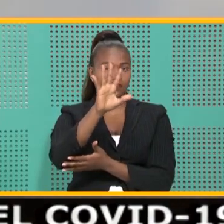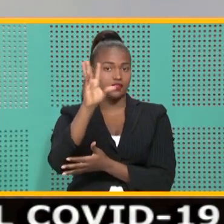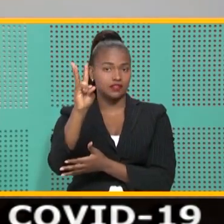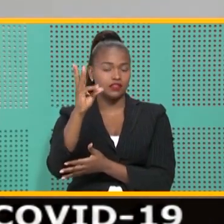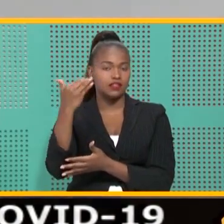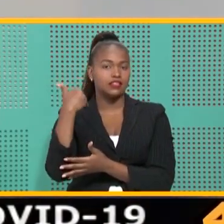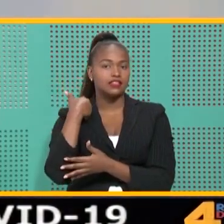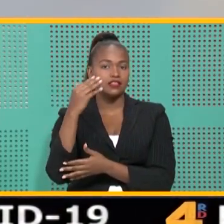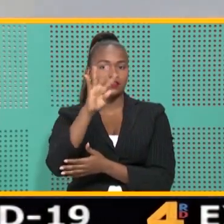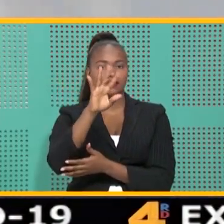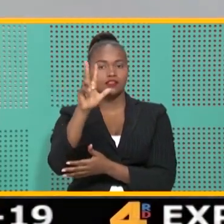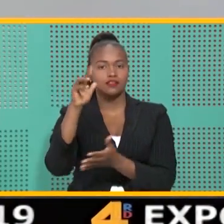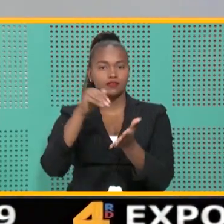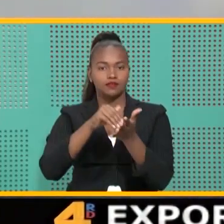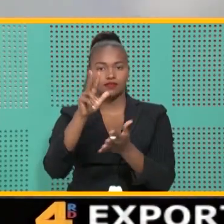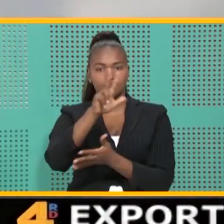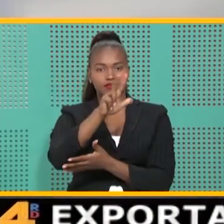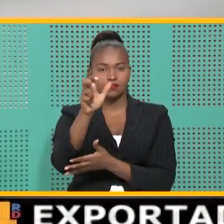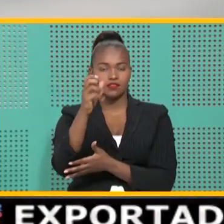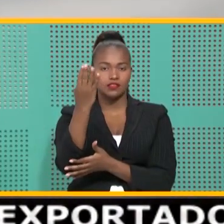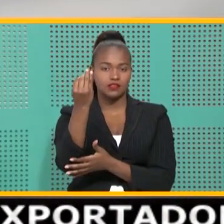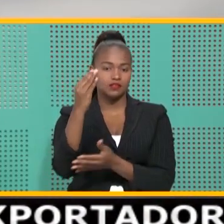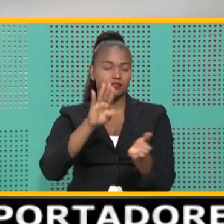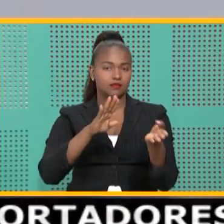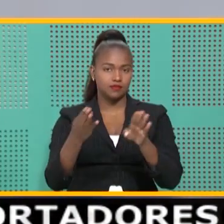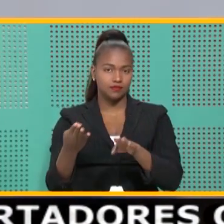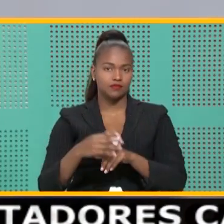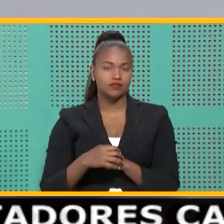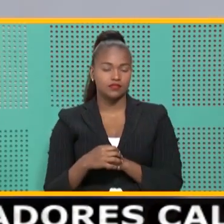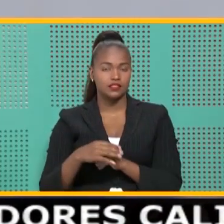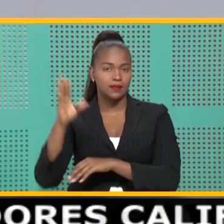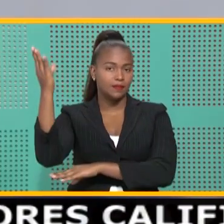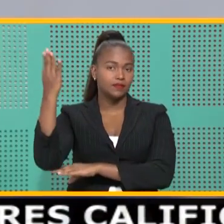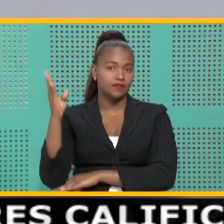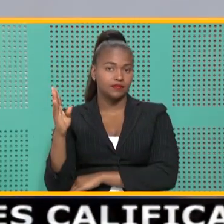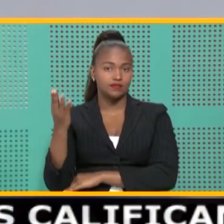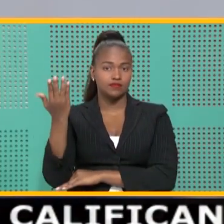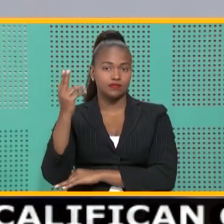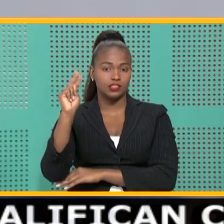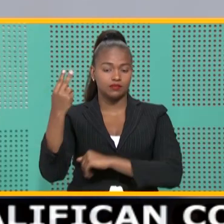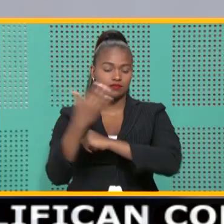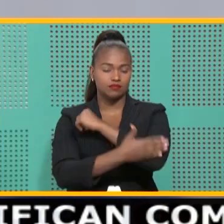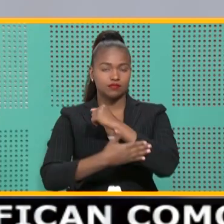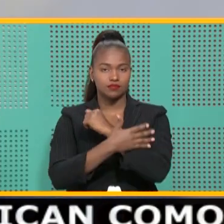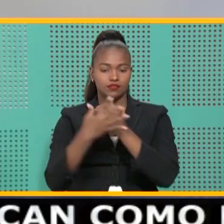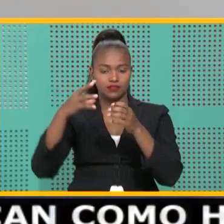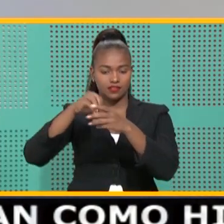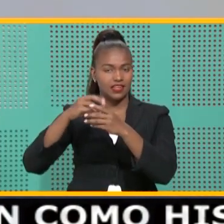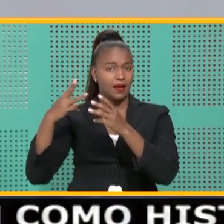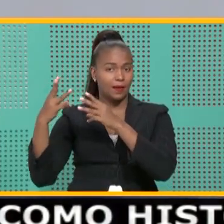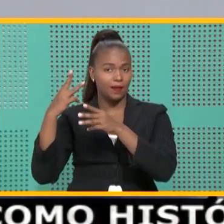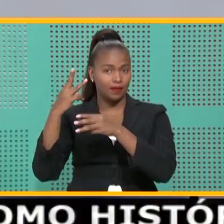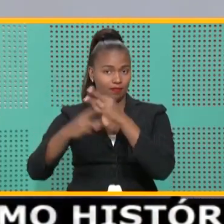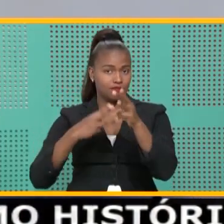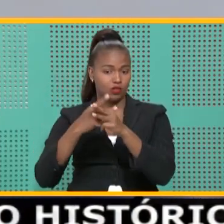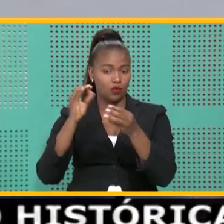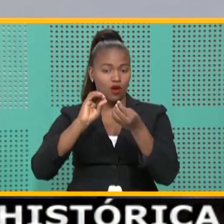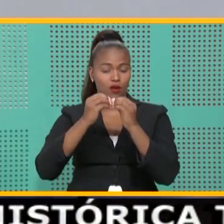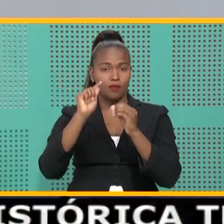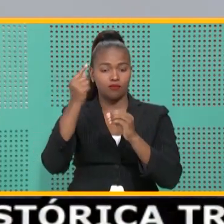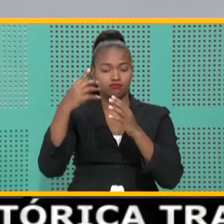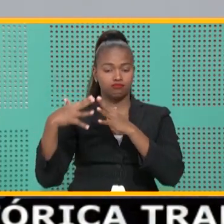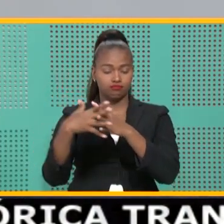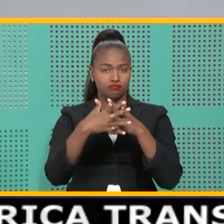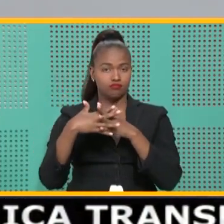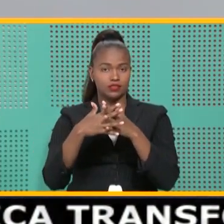con 43.314 decesos. Brasil, el segundo país en el mundo y el número uno en América